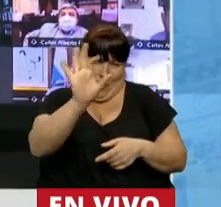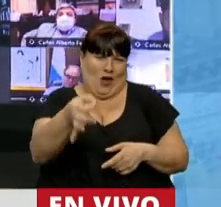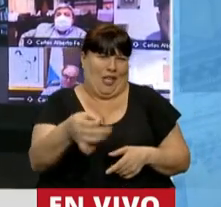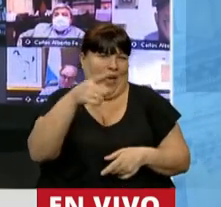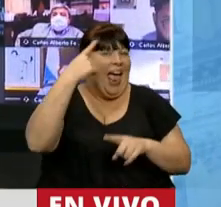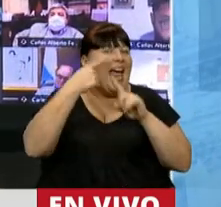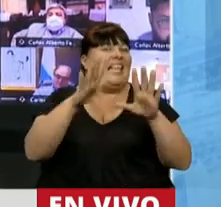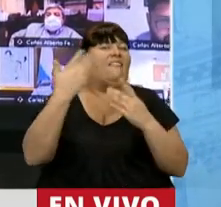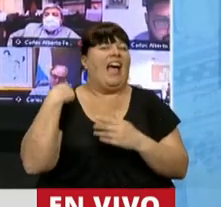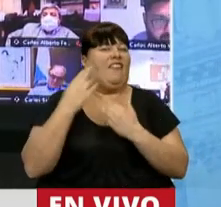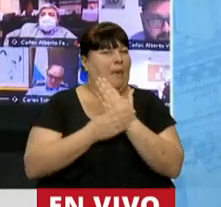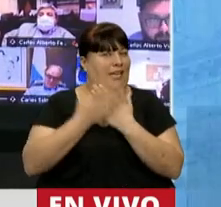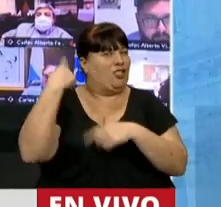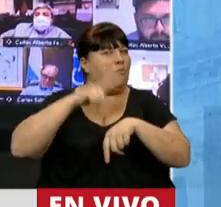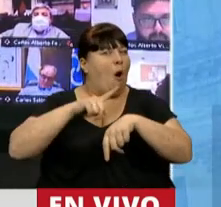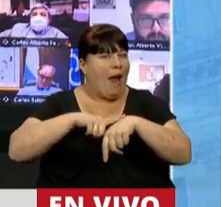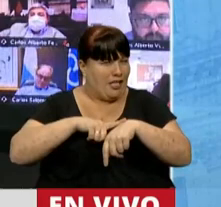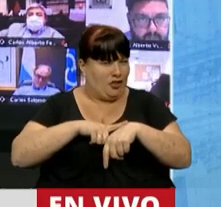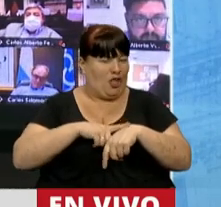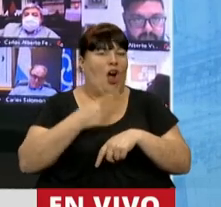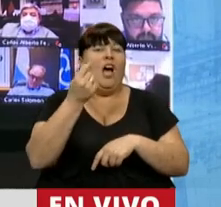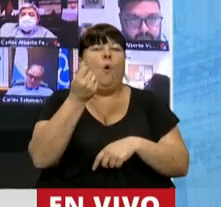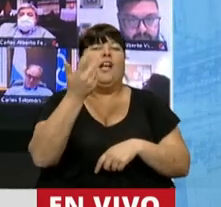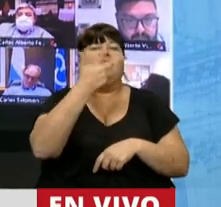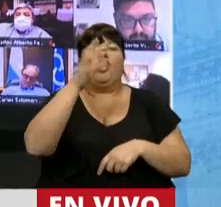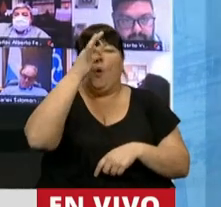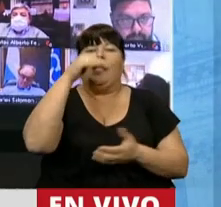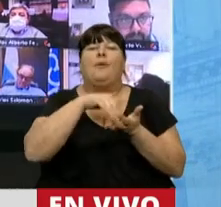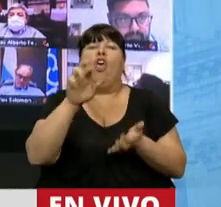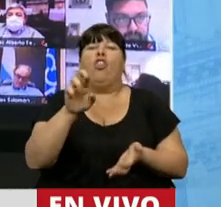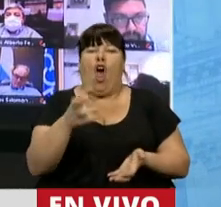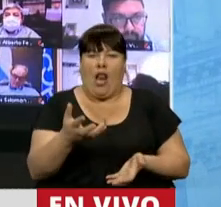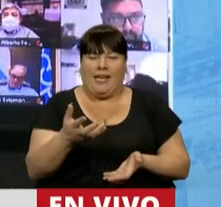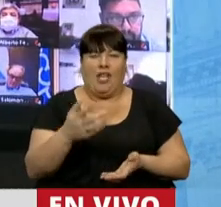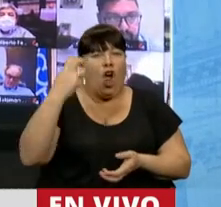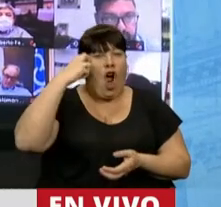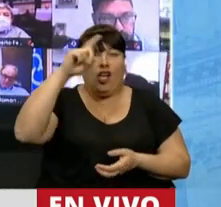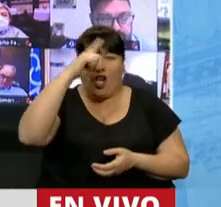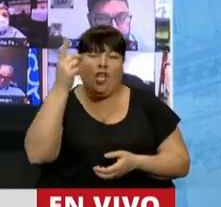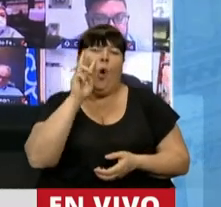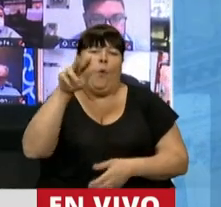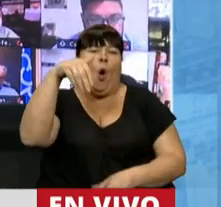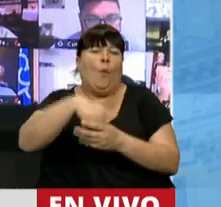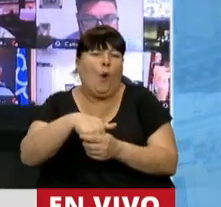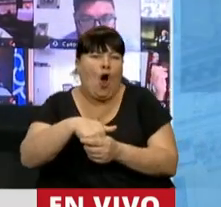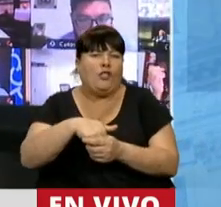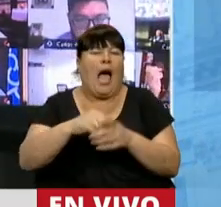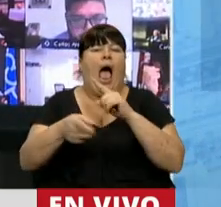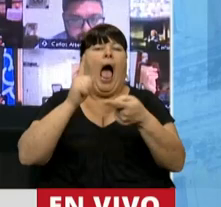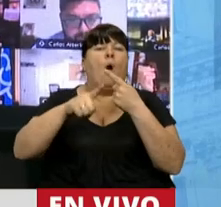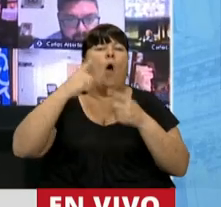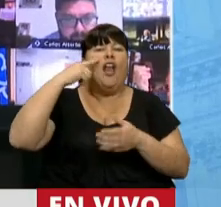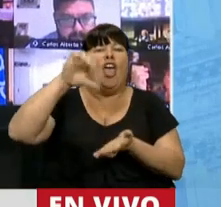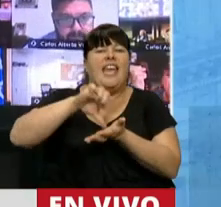bien, porque usted era jefe de gabinete en aquel momento y nos cuesta 320 millones de dólares. Un Congreso de la Nación que vio votar el memorándum con Irán.